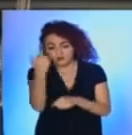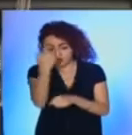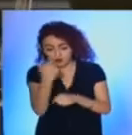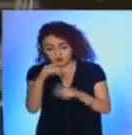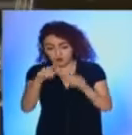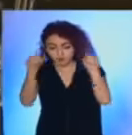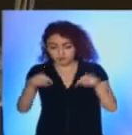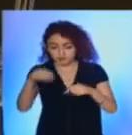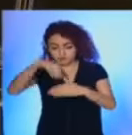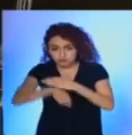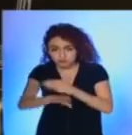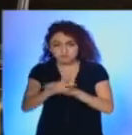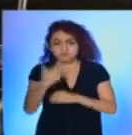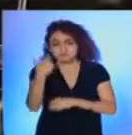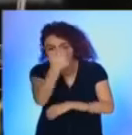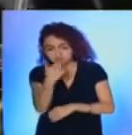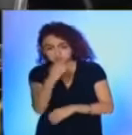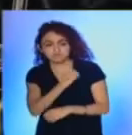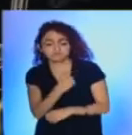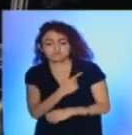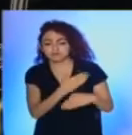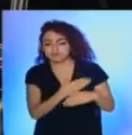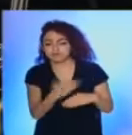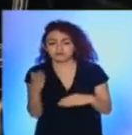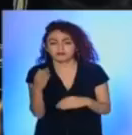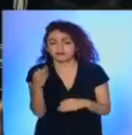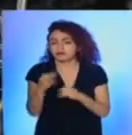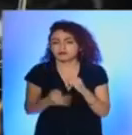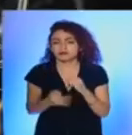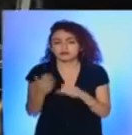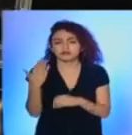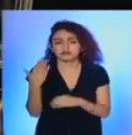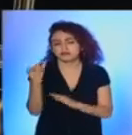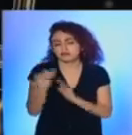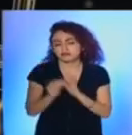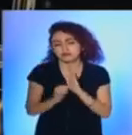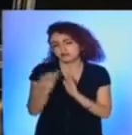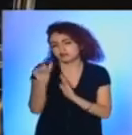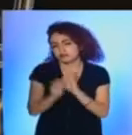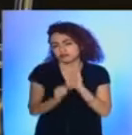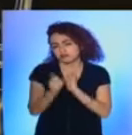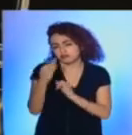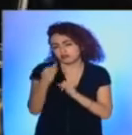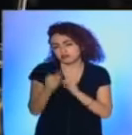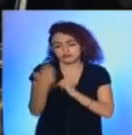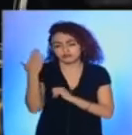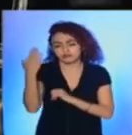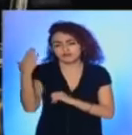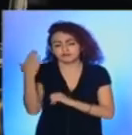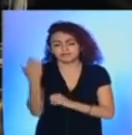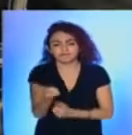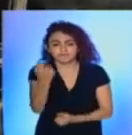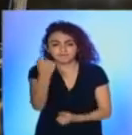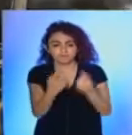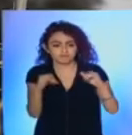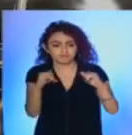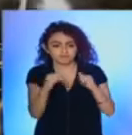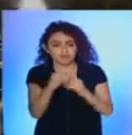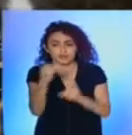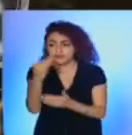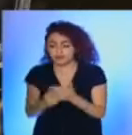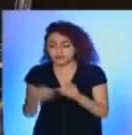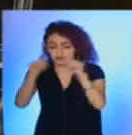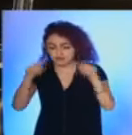sanitarios que que bueno en los últimos meses en el último mes yo creo en algunas dependencias se está